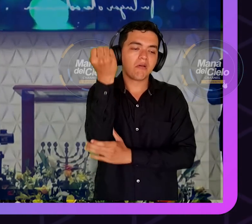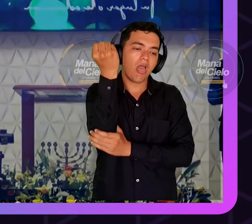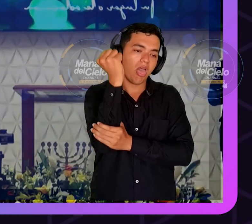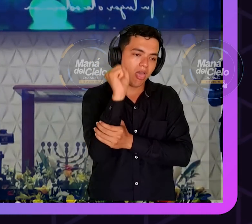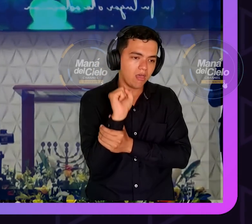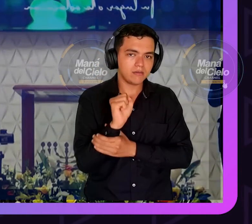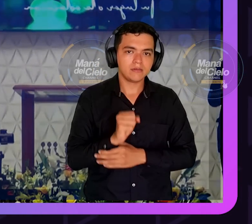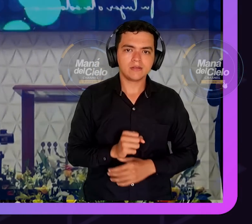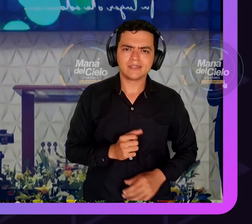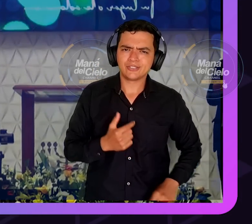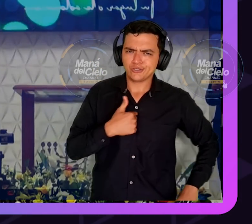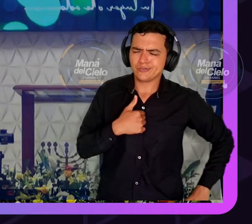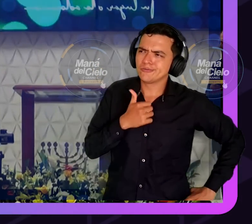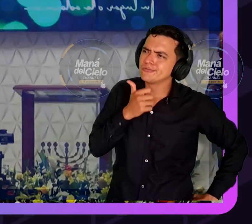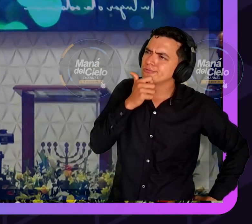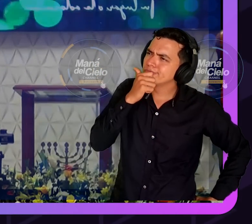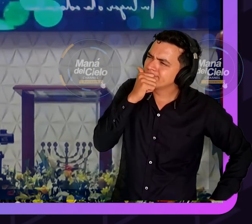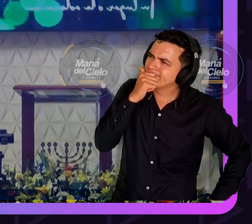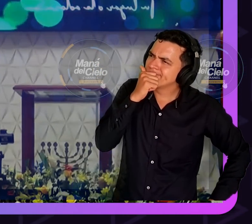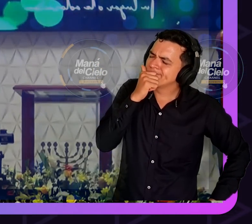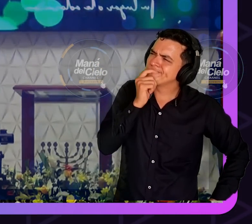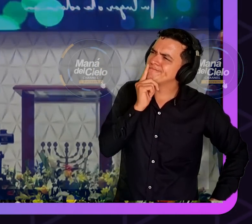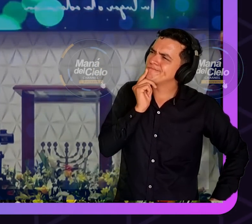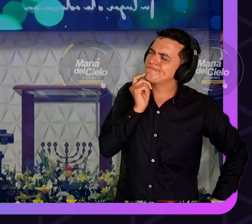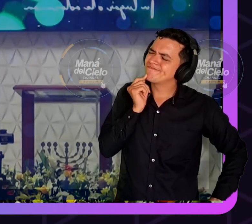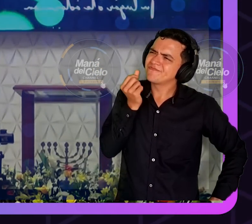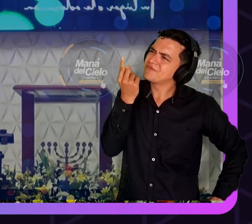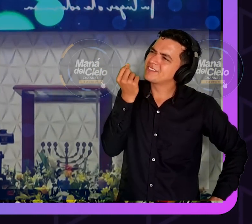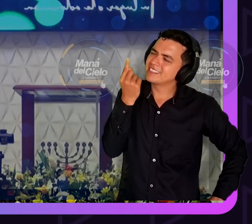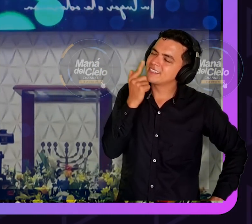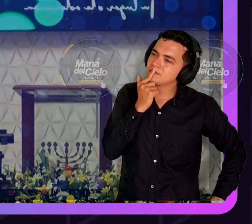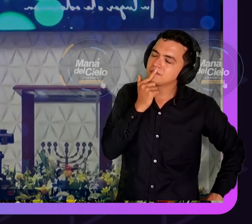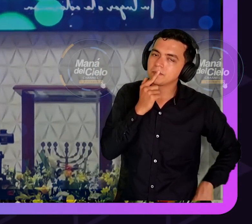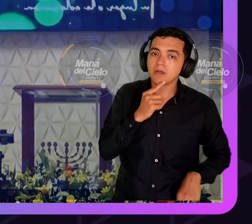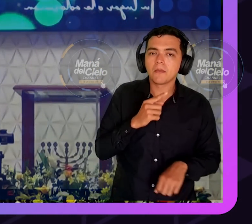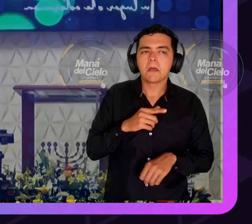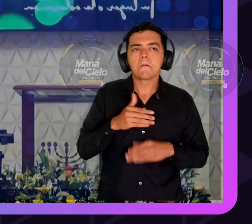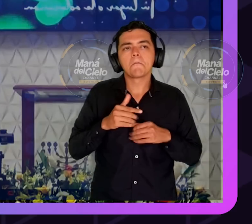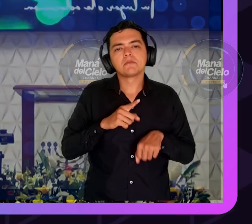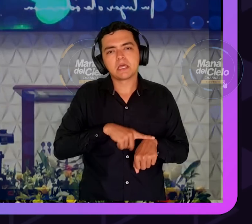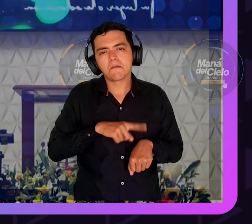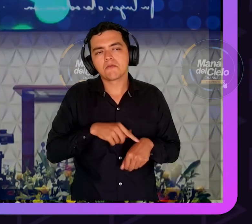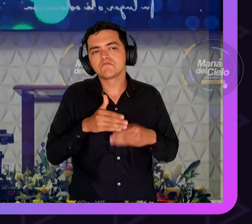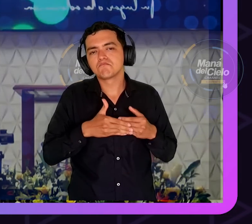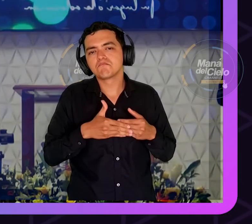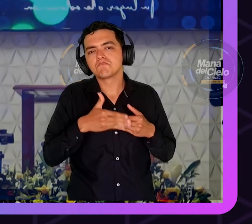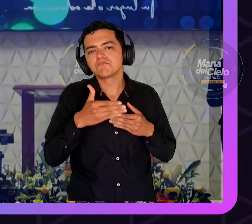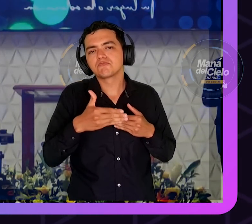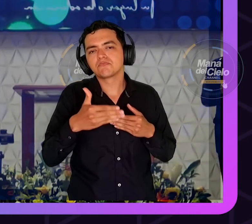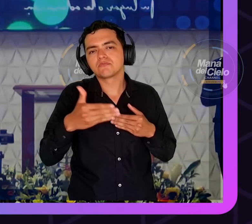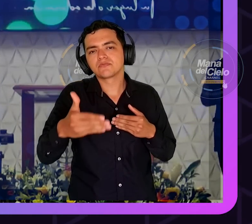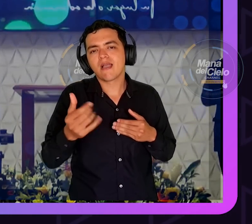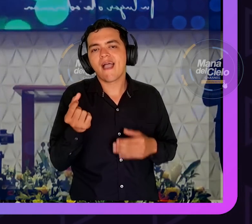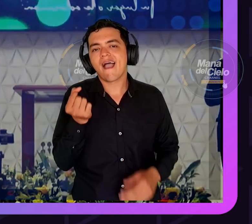No me suenó mucho, pero me quedó grabado. Pero después, poco a poco, me di cuenta de lo que él quiso decir.